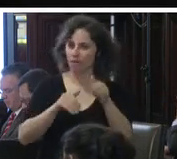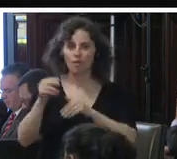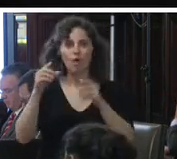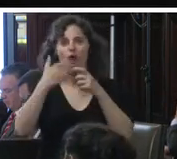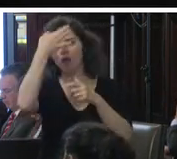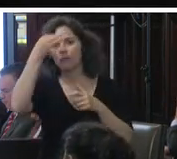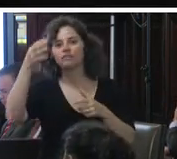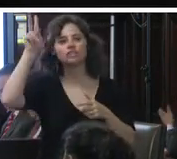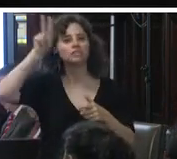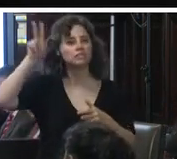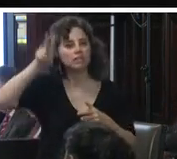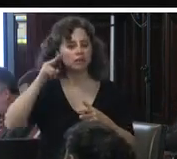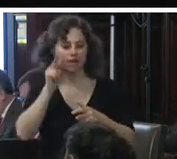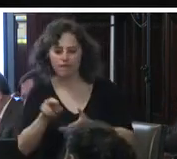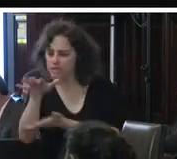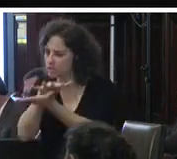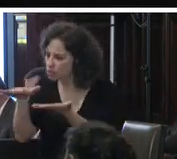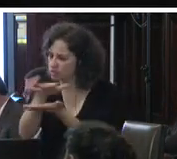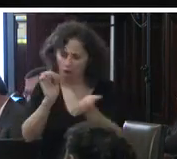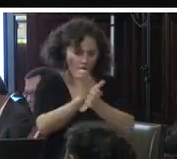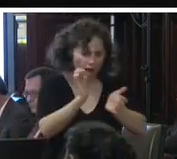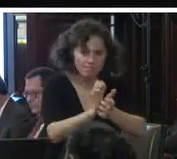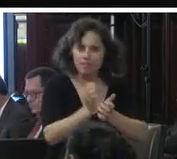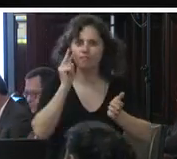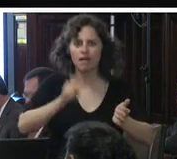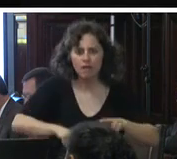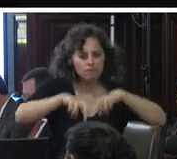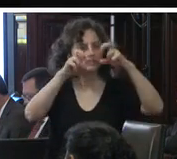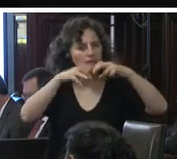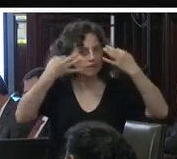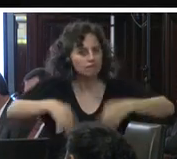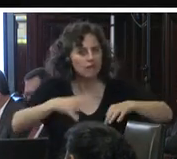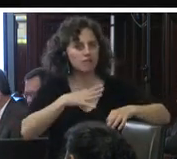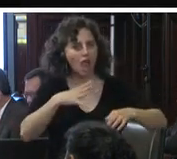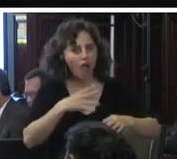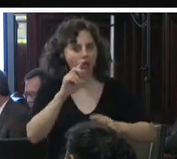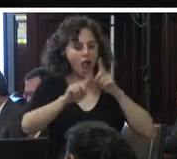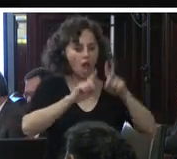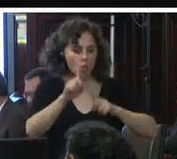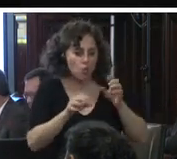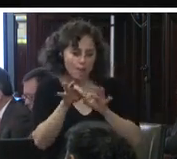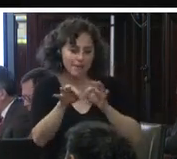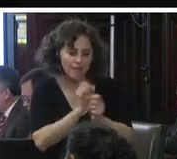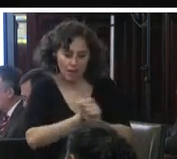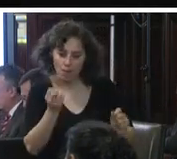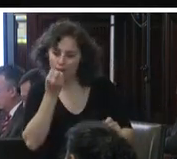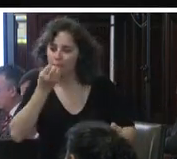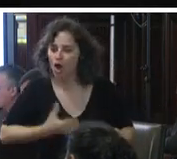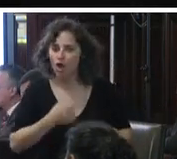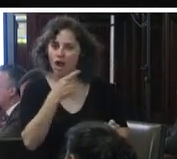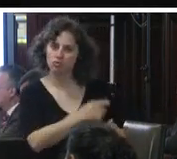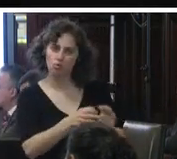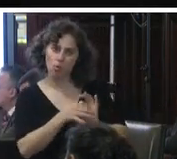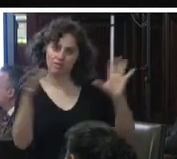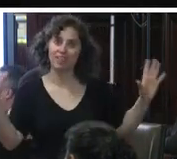indígena para ver su situación carcelaria para ver si hay alguna medida que pueda favorecerlos para